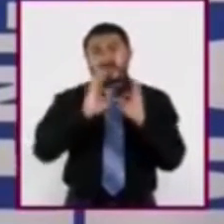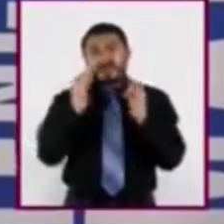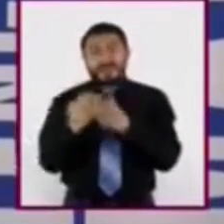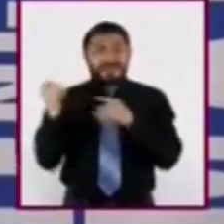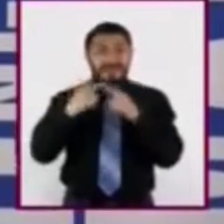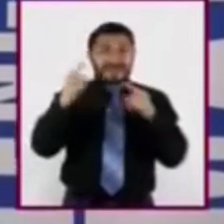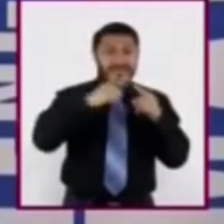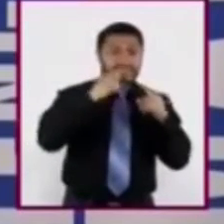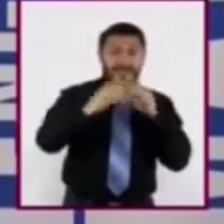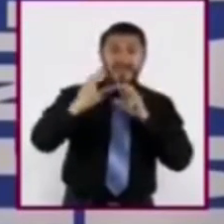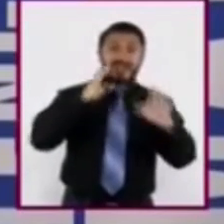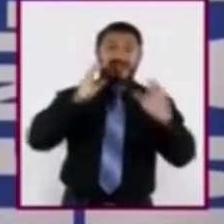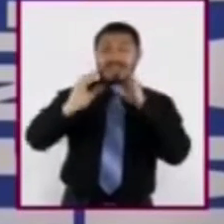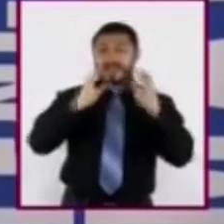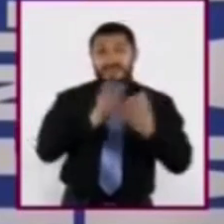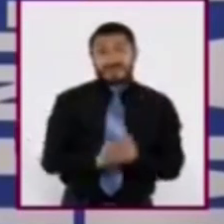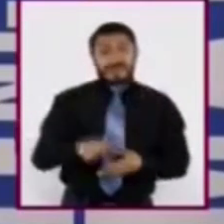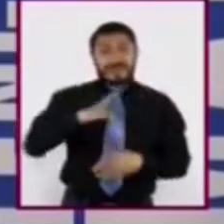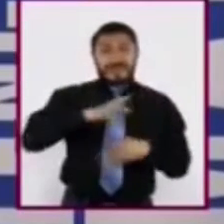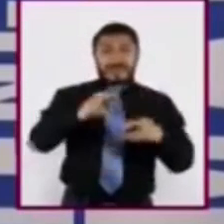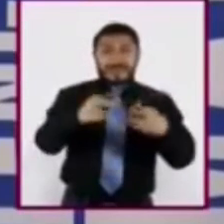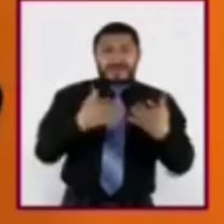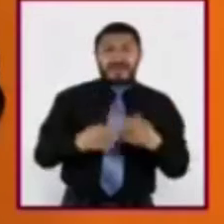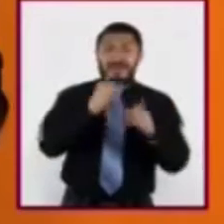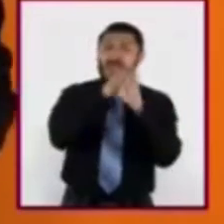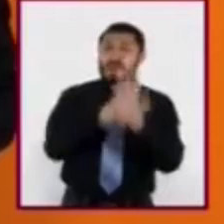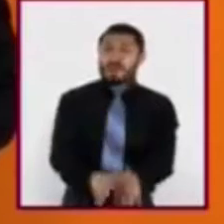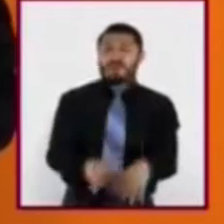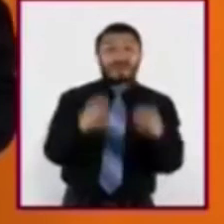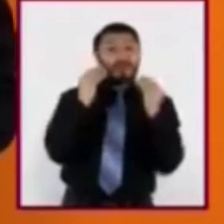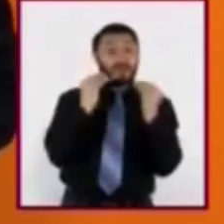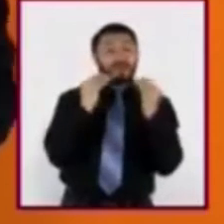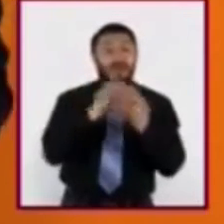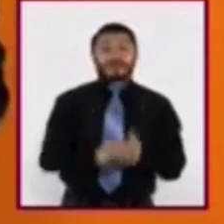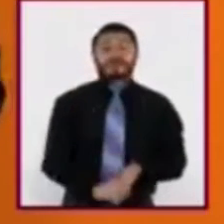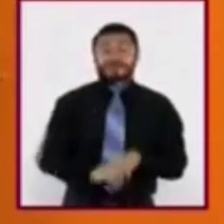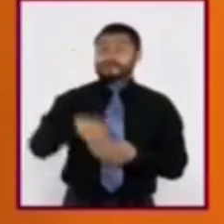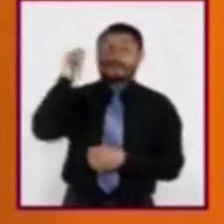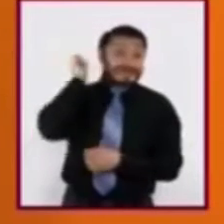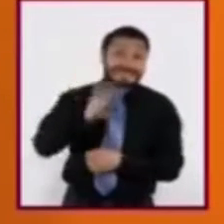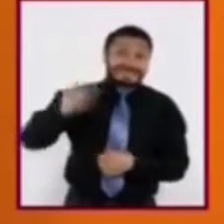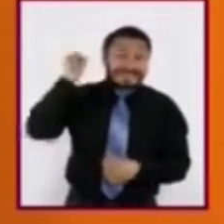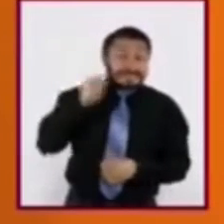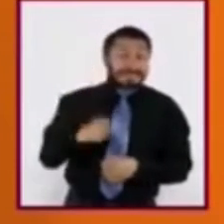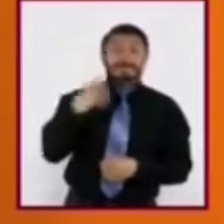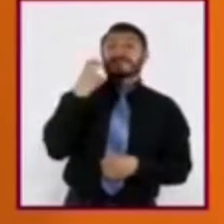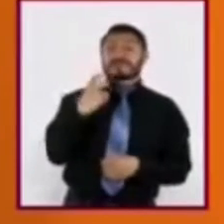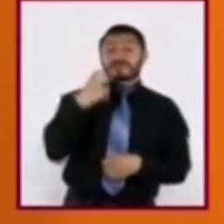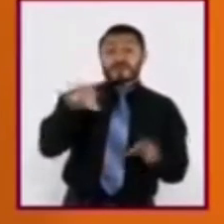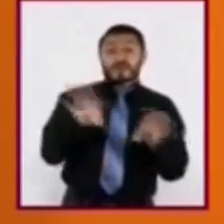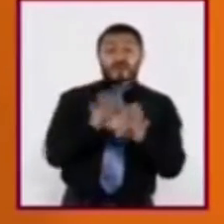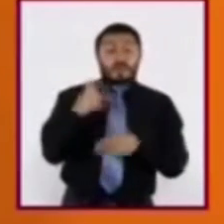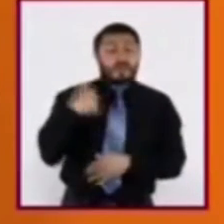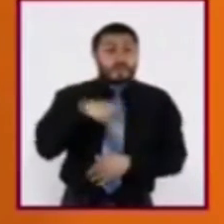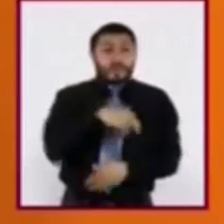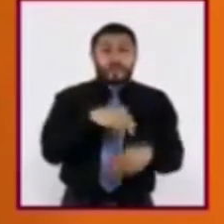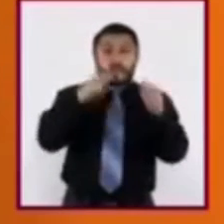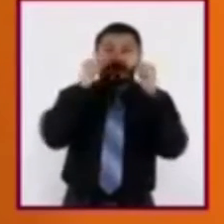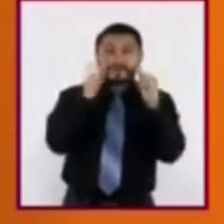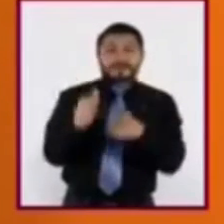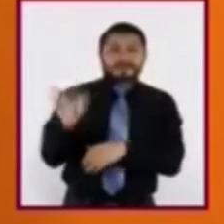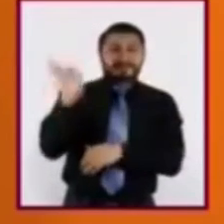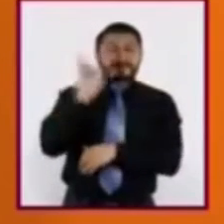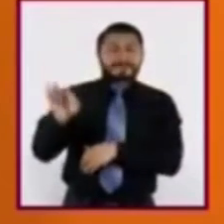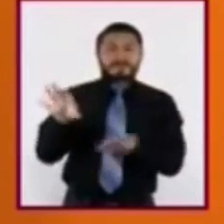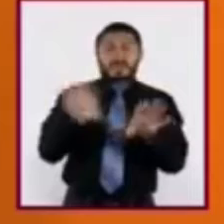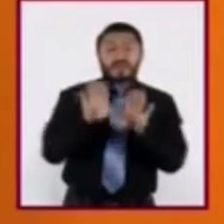la comunicación, podemos recibir información constantemente. Todo el tiempo. Y esto nos obliga a ser cautelosos al momento